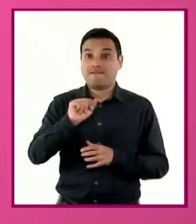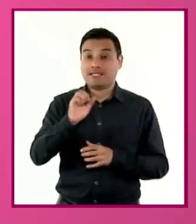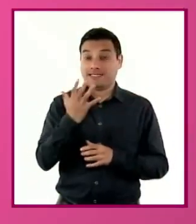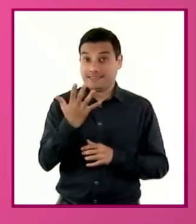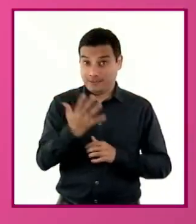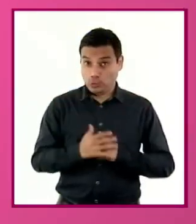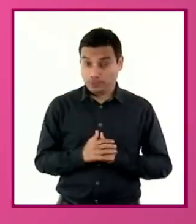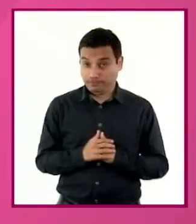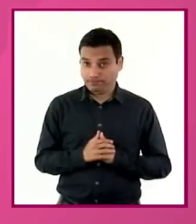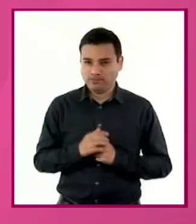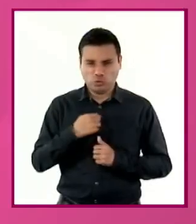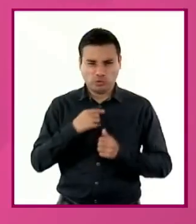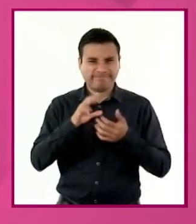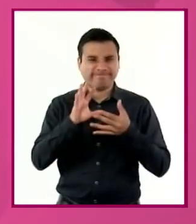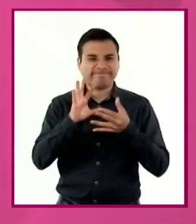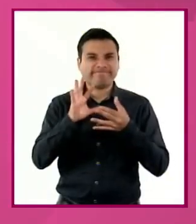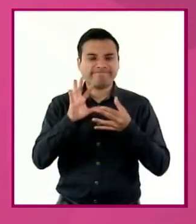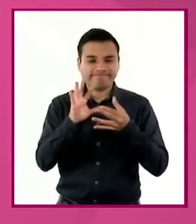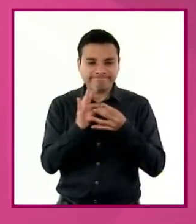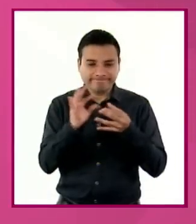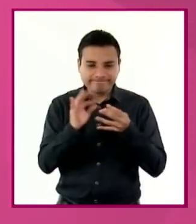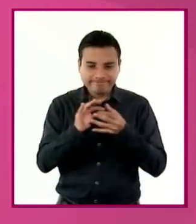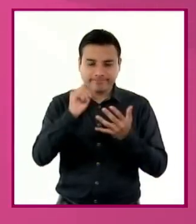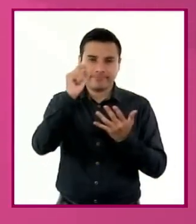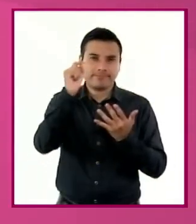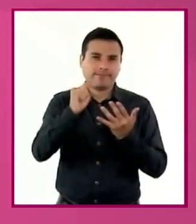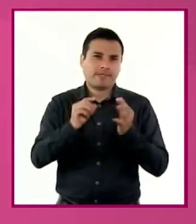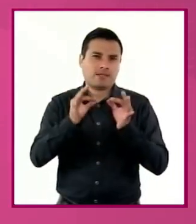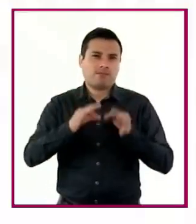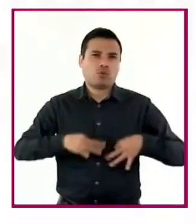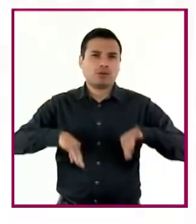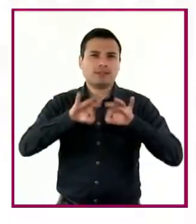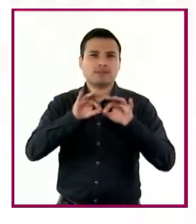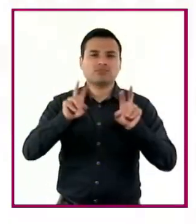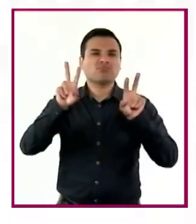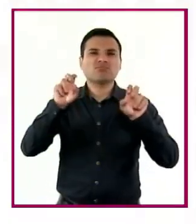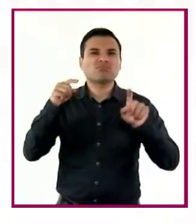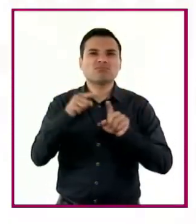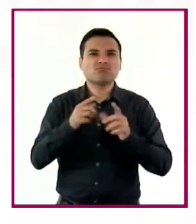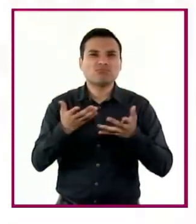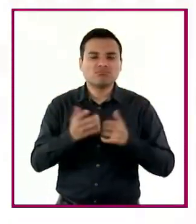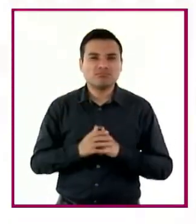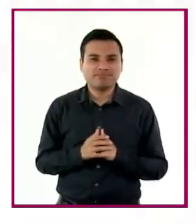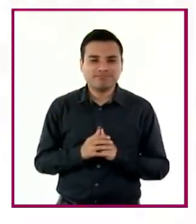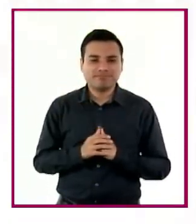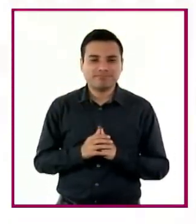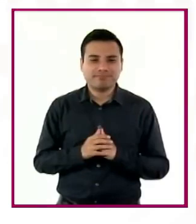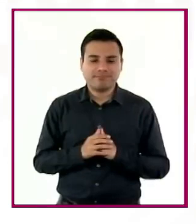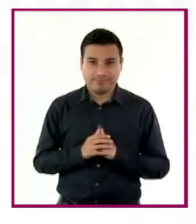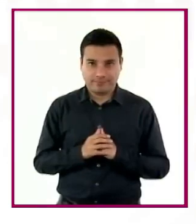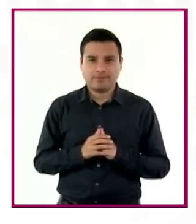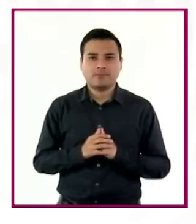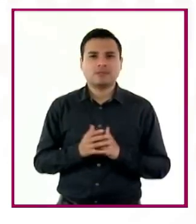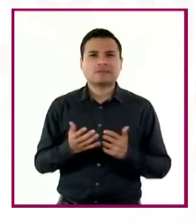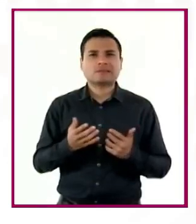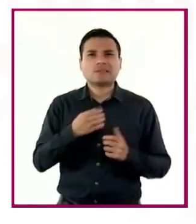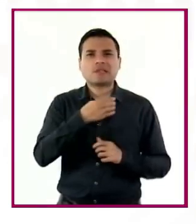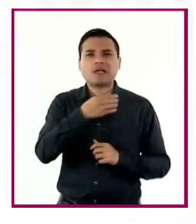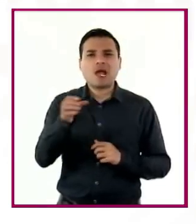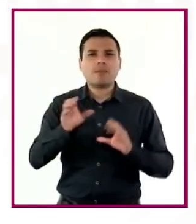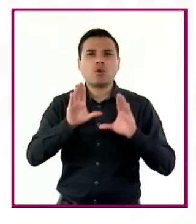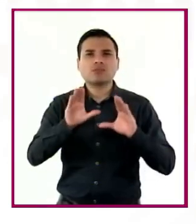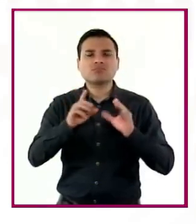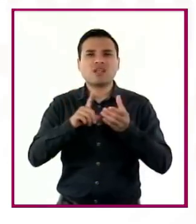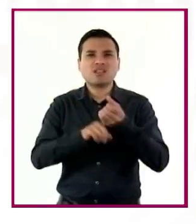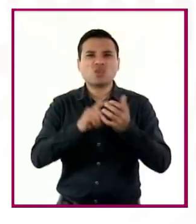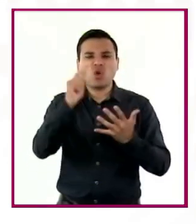en la que les compartiré aspectos relevantes relacionados con las especificidades del campo, los